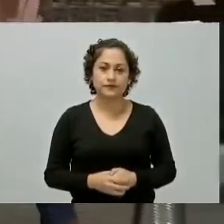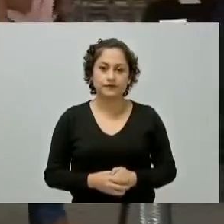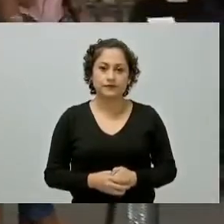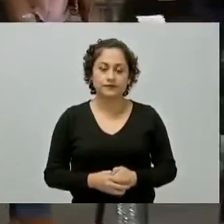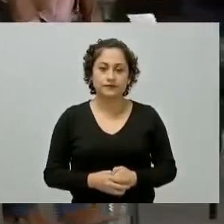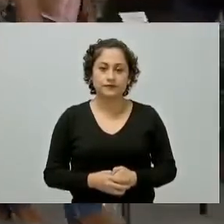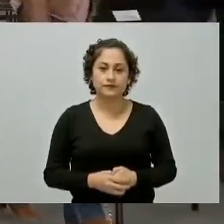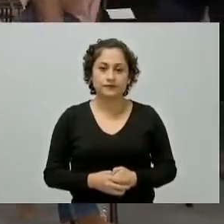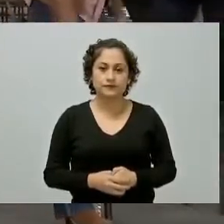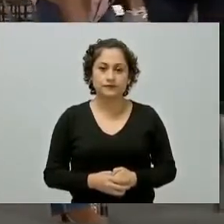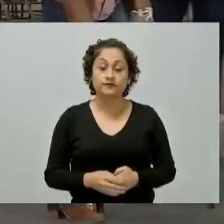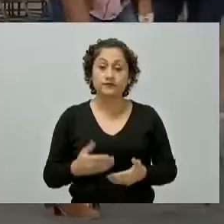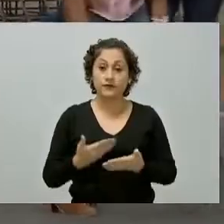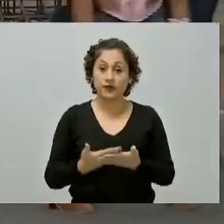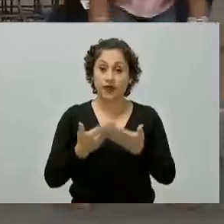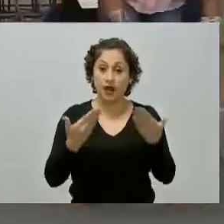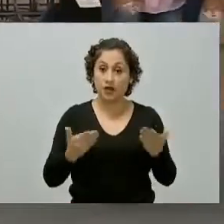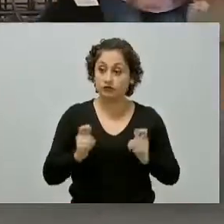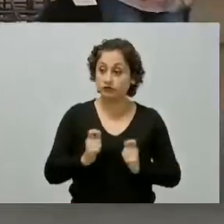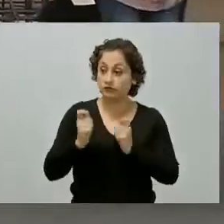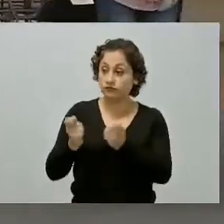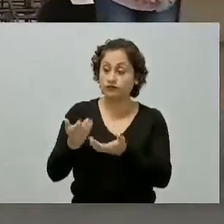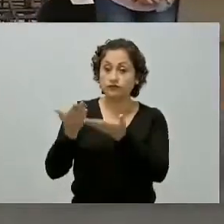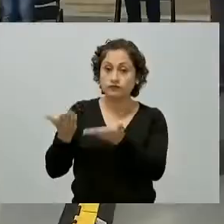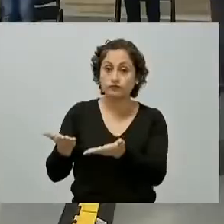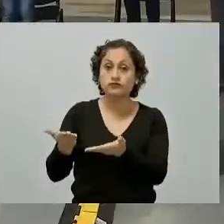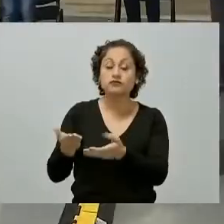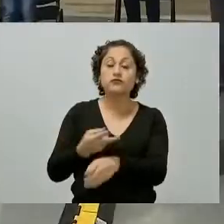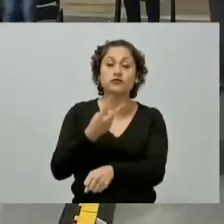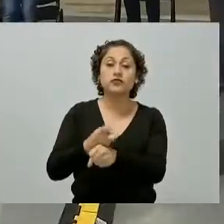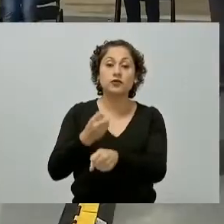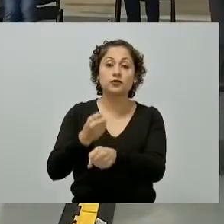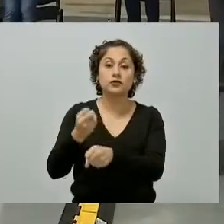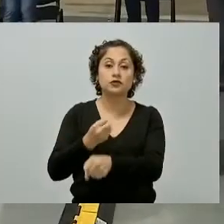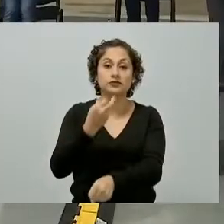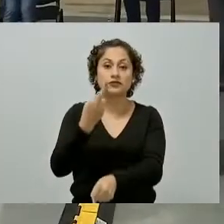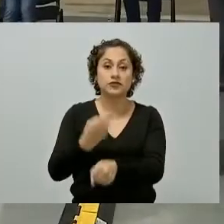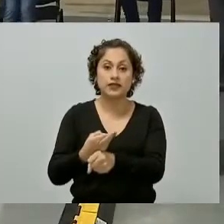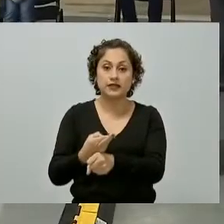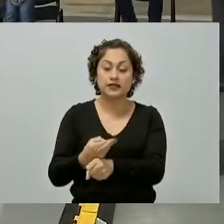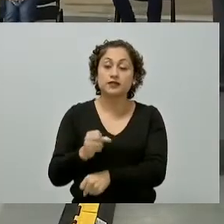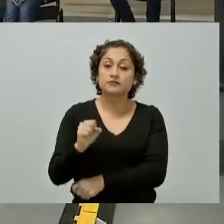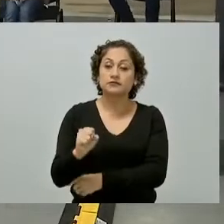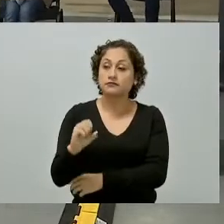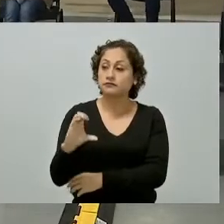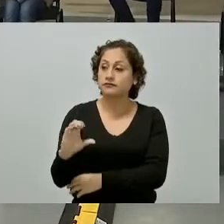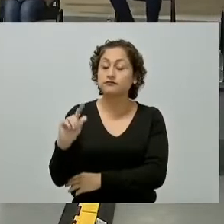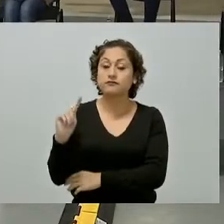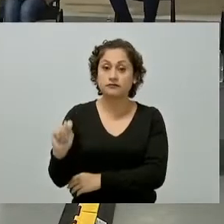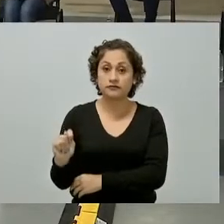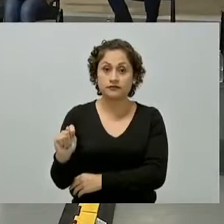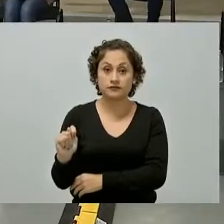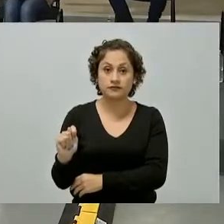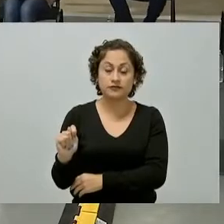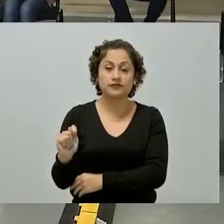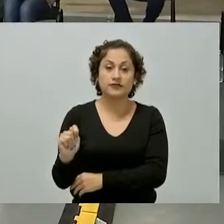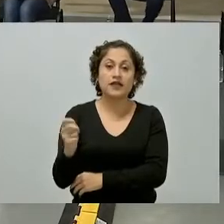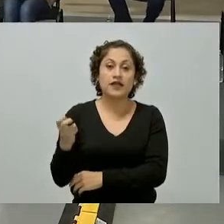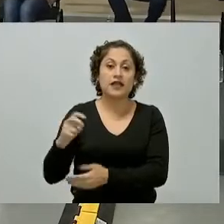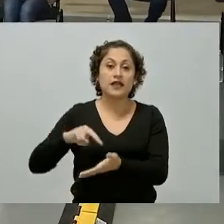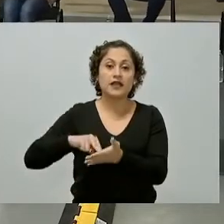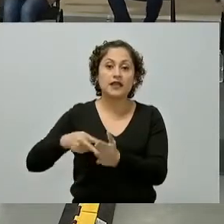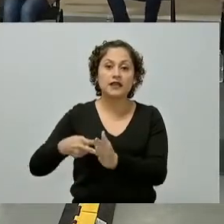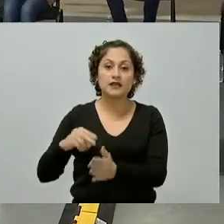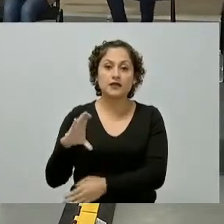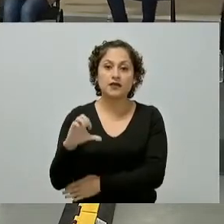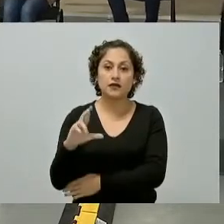a continuación hace uso de la palabra el subsecretario de transporte de la Secretaría de Comunicaciones y Transportes ingeniero